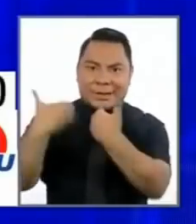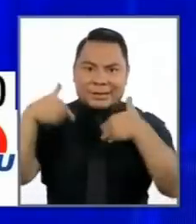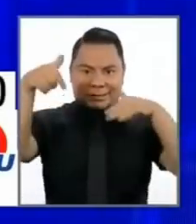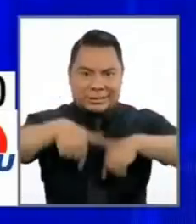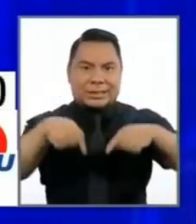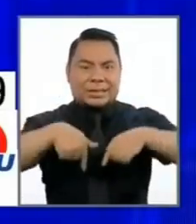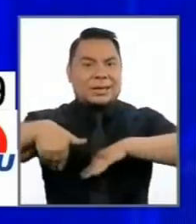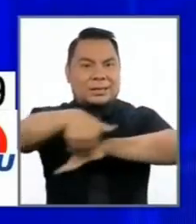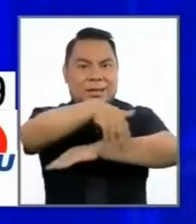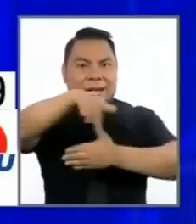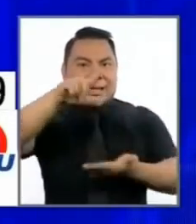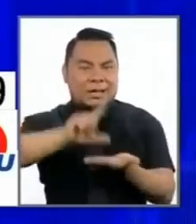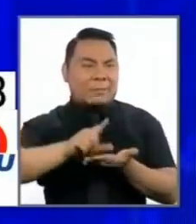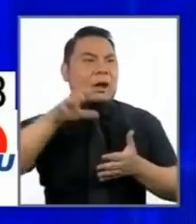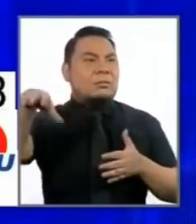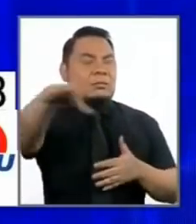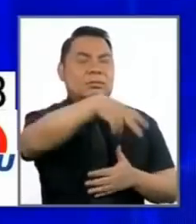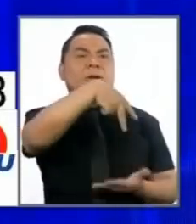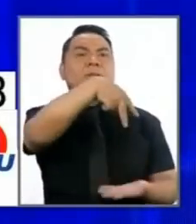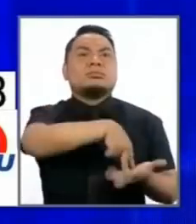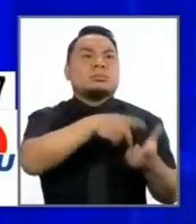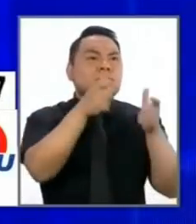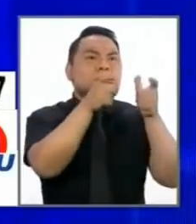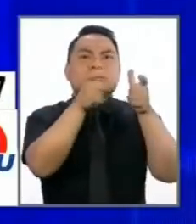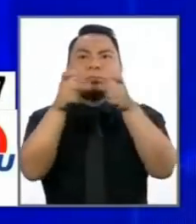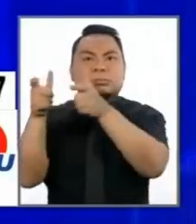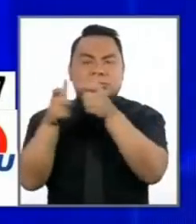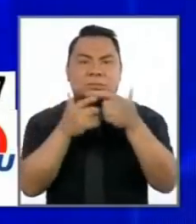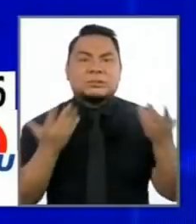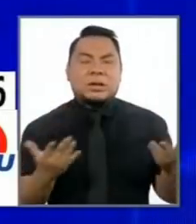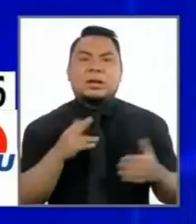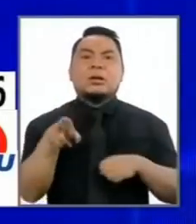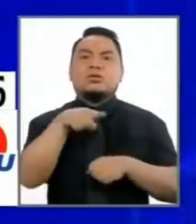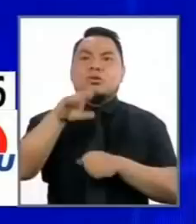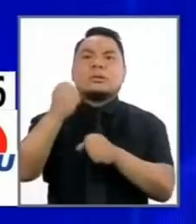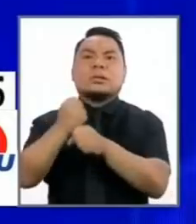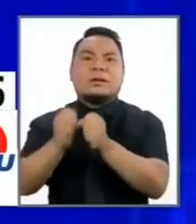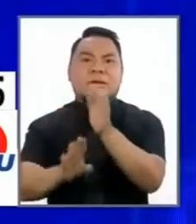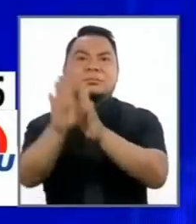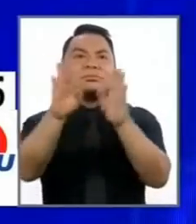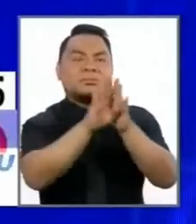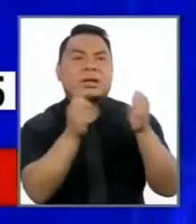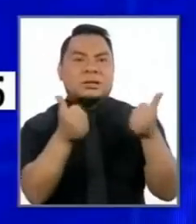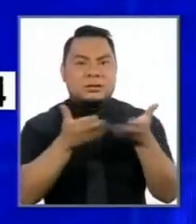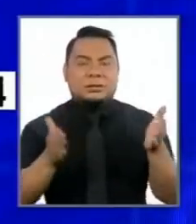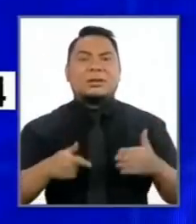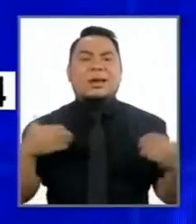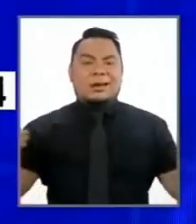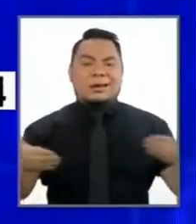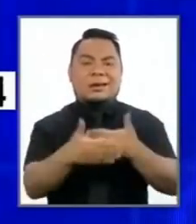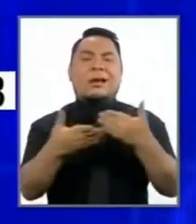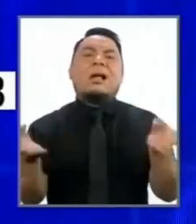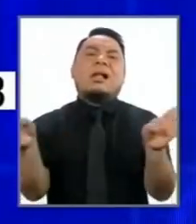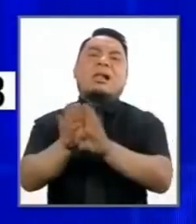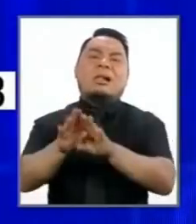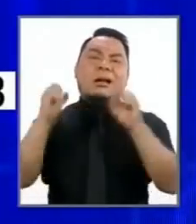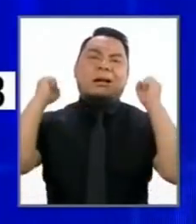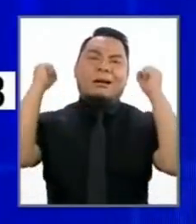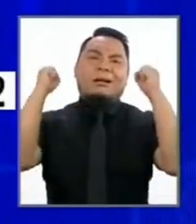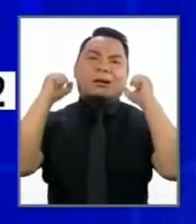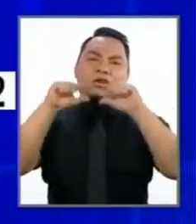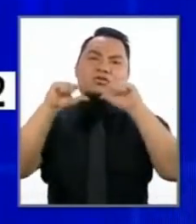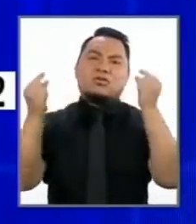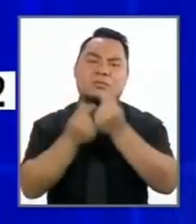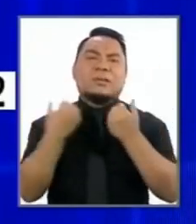país para que garanticen como lo he dicho las normales actividades económicas se acabaron las carreteras bloqueadas por